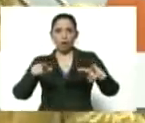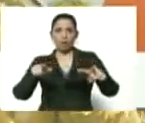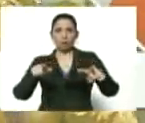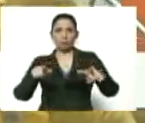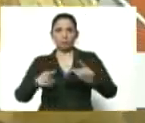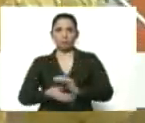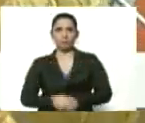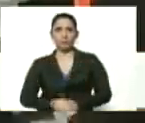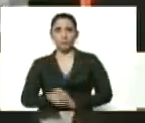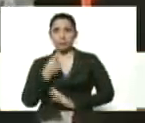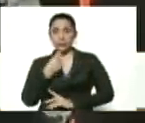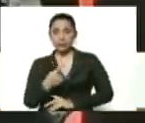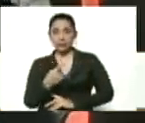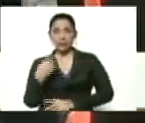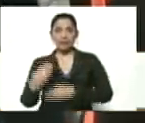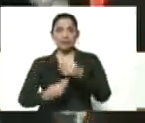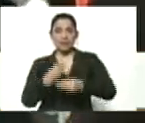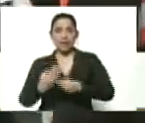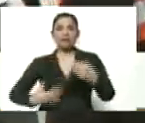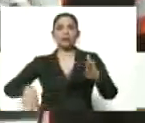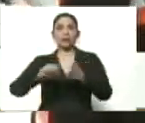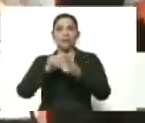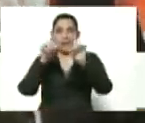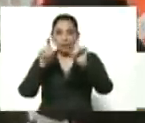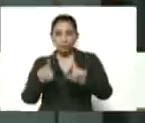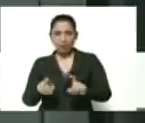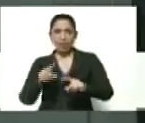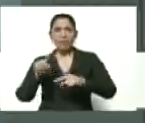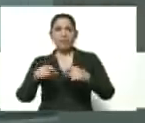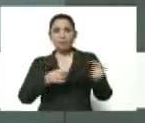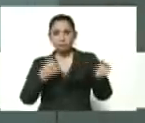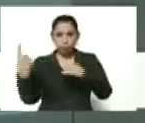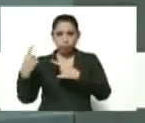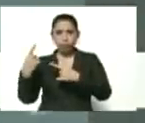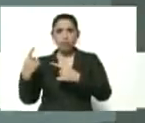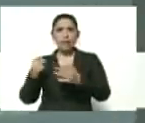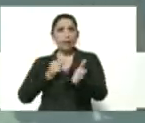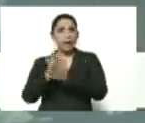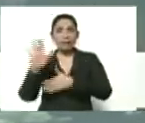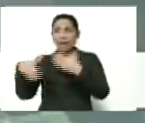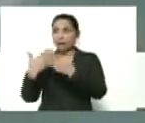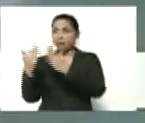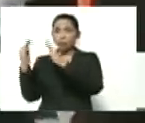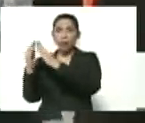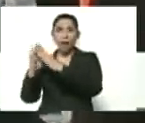se le indica se le hace otra vez el tech y se le lleva gratuitamente hasta su casa